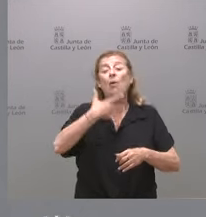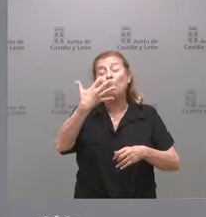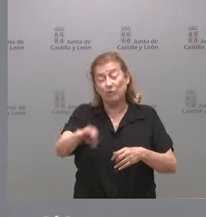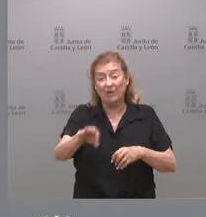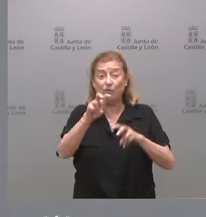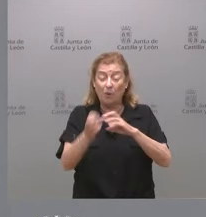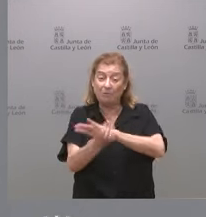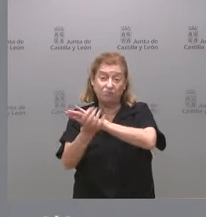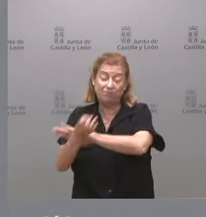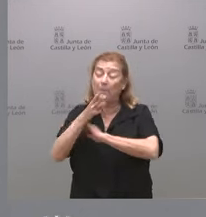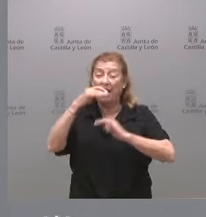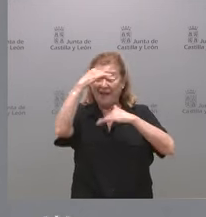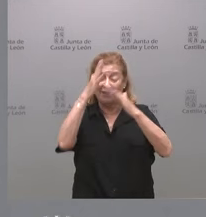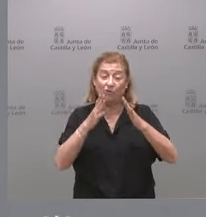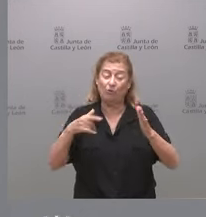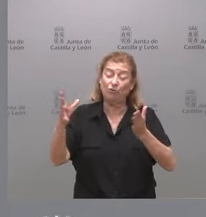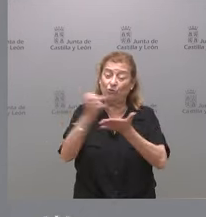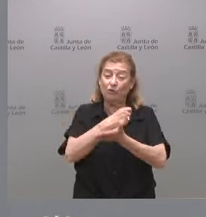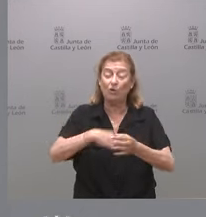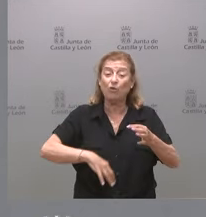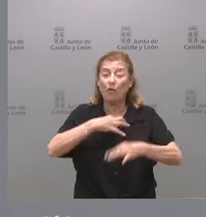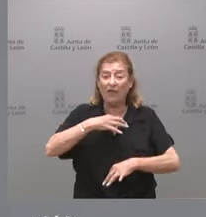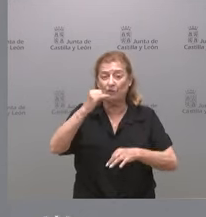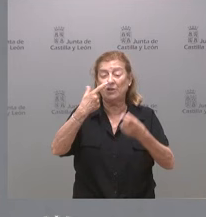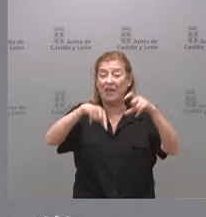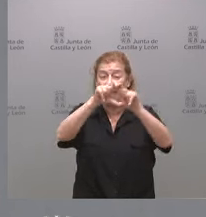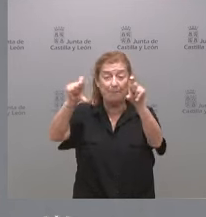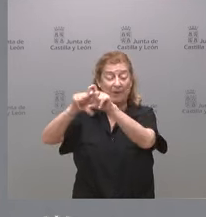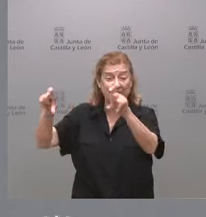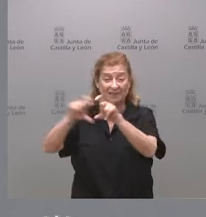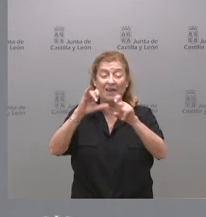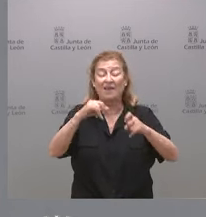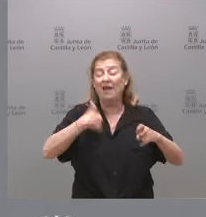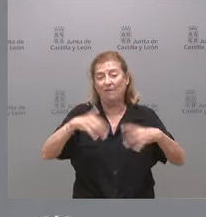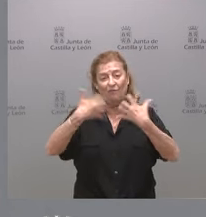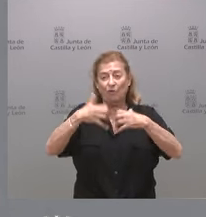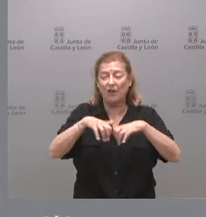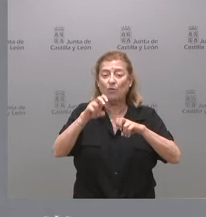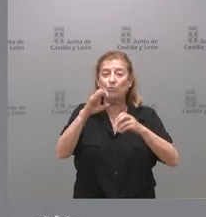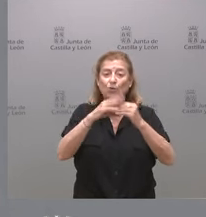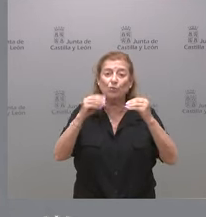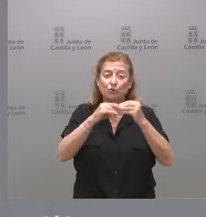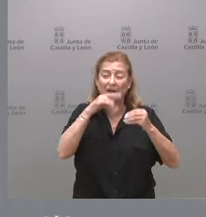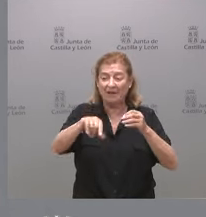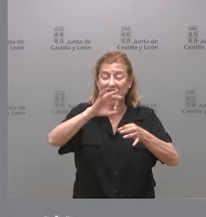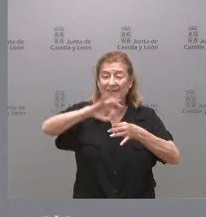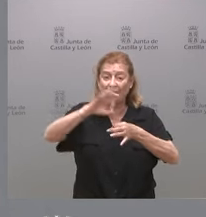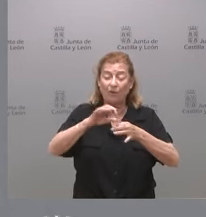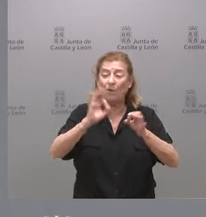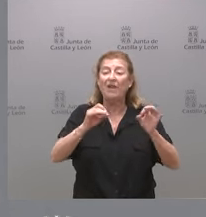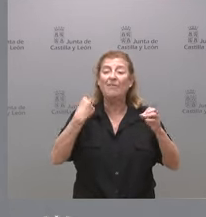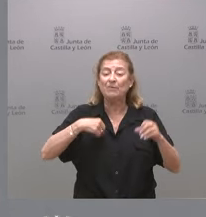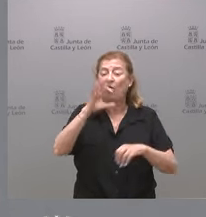y formas de atención al conjunto de los ciudadanos y de las empresas y la puesta en marcha de nuevas utilidades en ese servicio, como es el